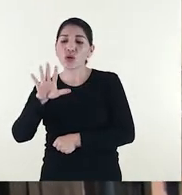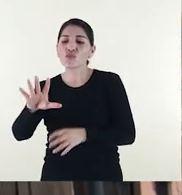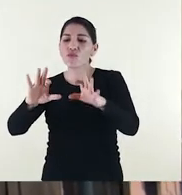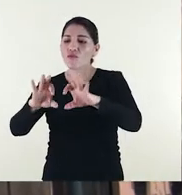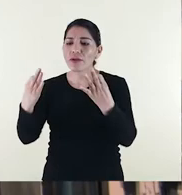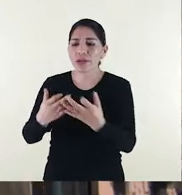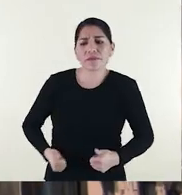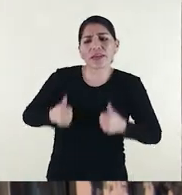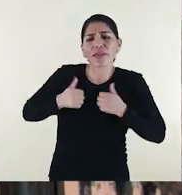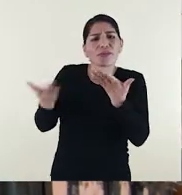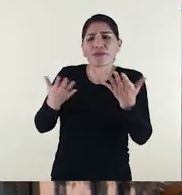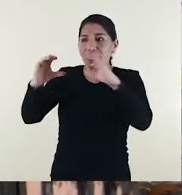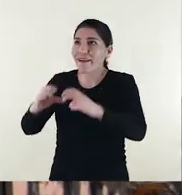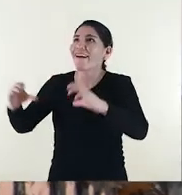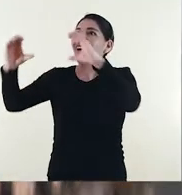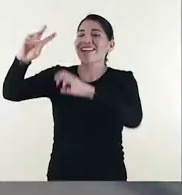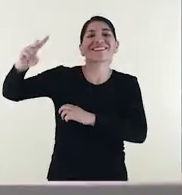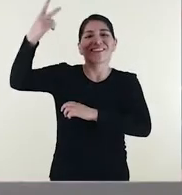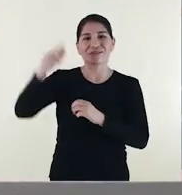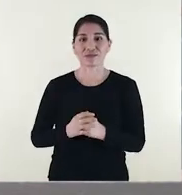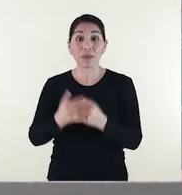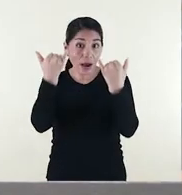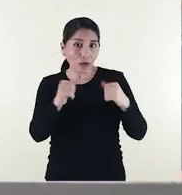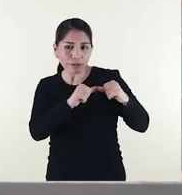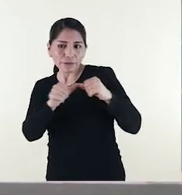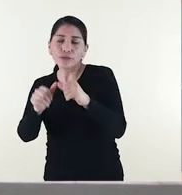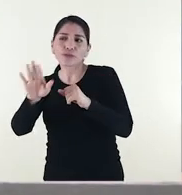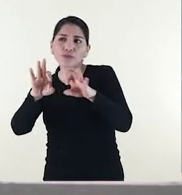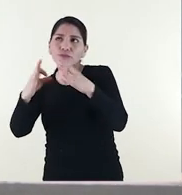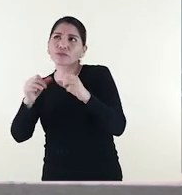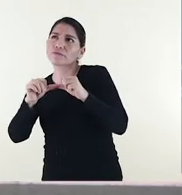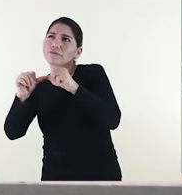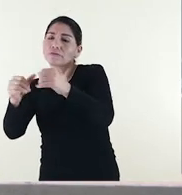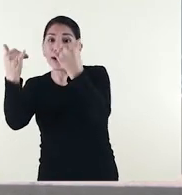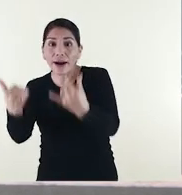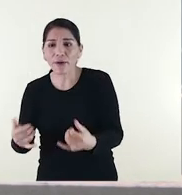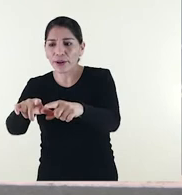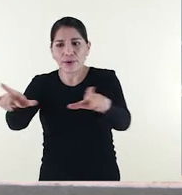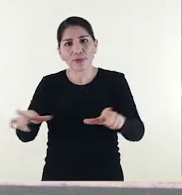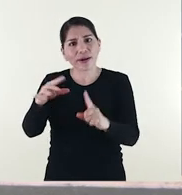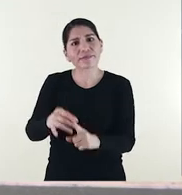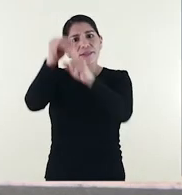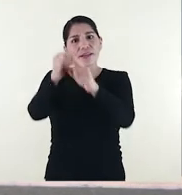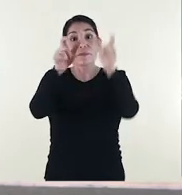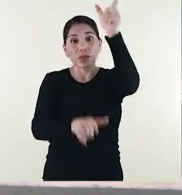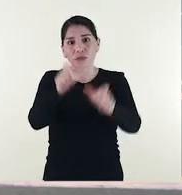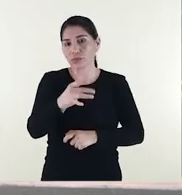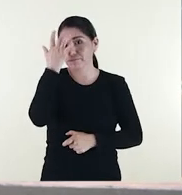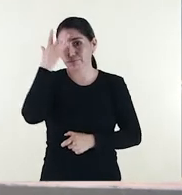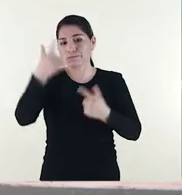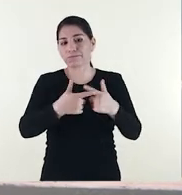como era usual, vivía en el segundo piso. Ha permanecido en la familia con el mismo apellido. Y ha sido y es un imán de la